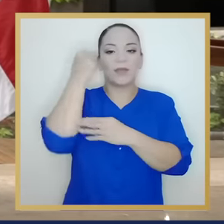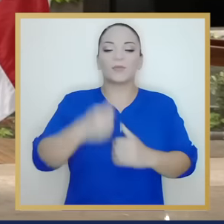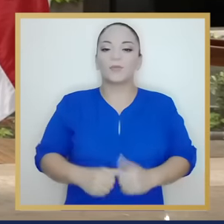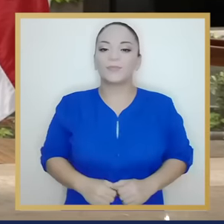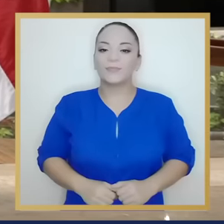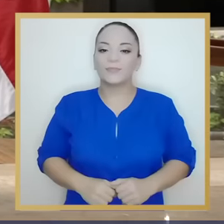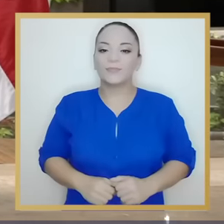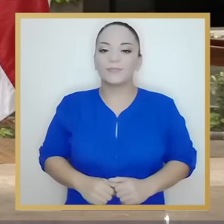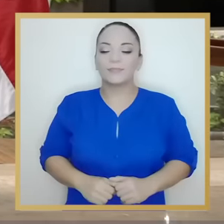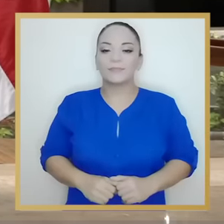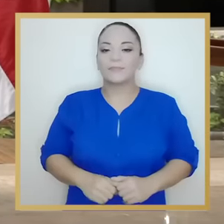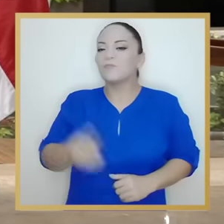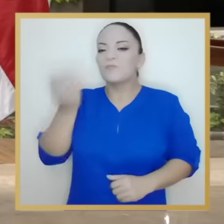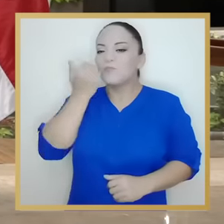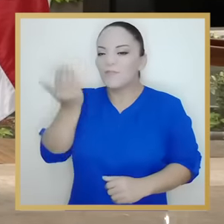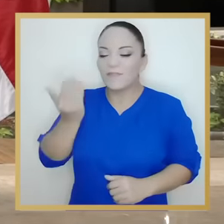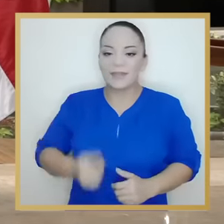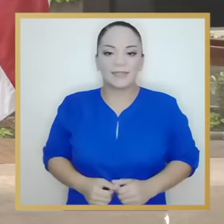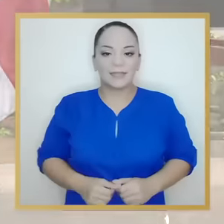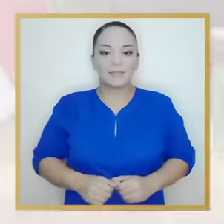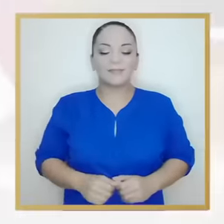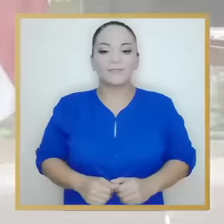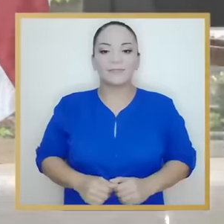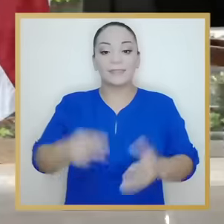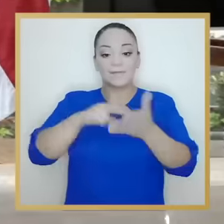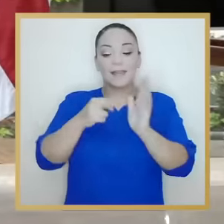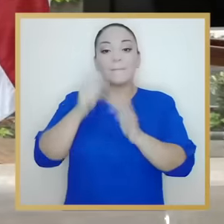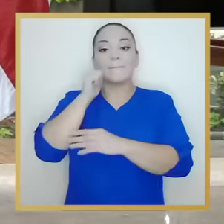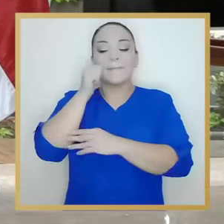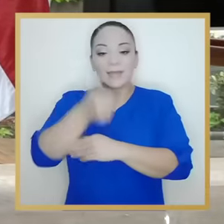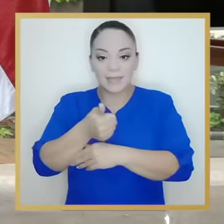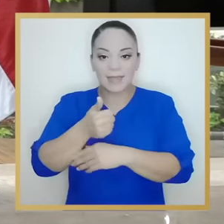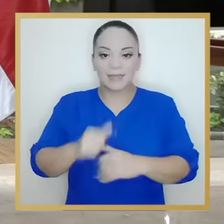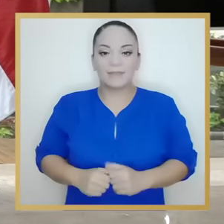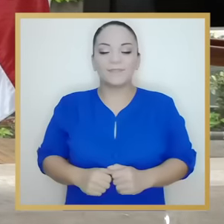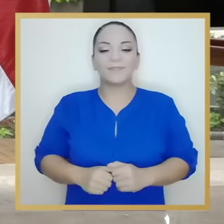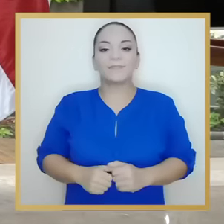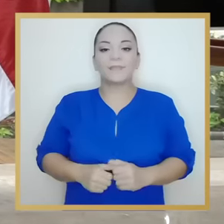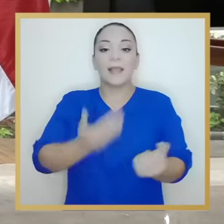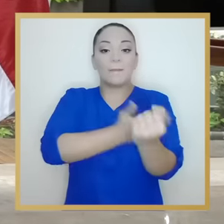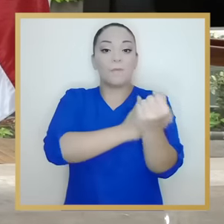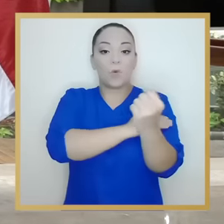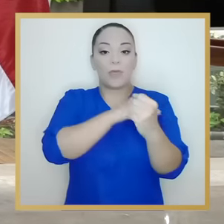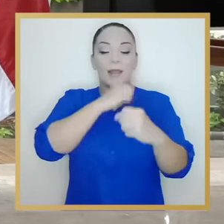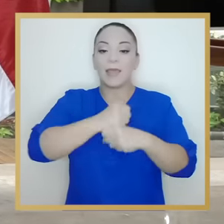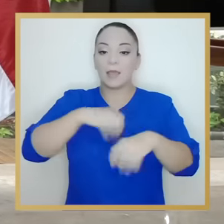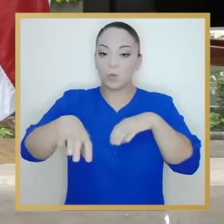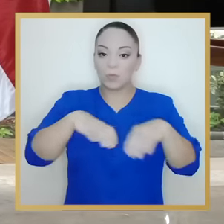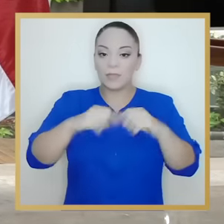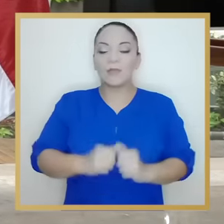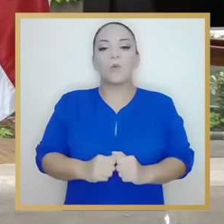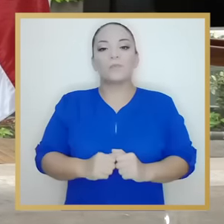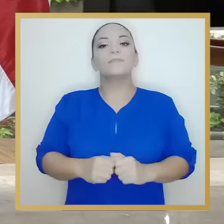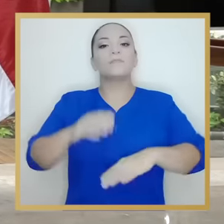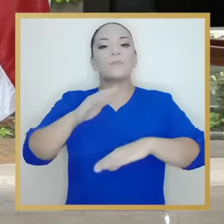las propuestas que llevó el gobierno a la Asamblea Legislativa. Es muy fácil, compatriotas. A partir de mañana, el